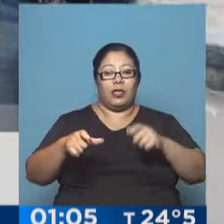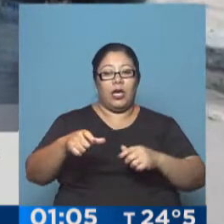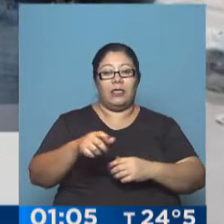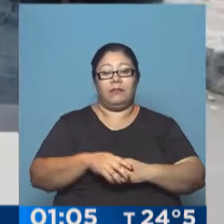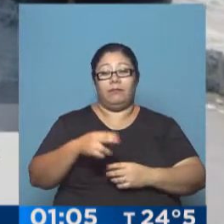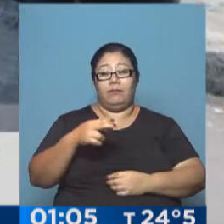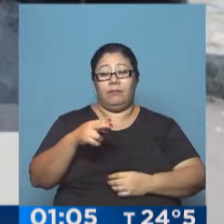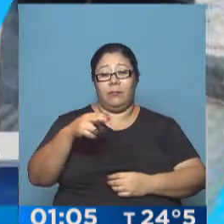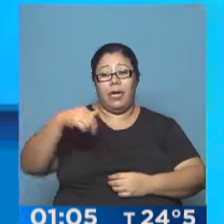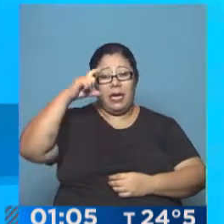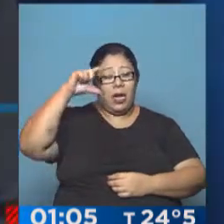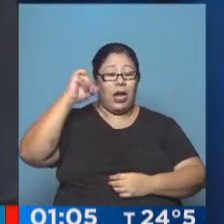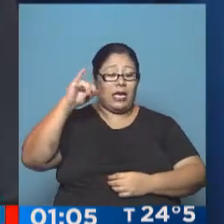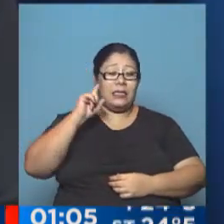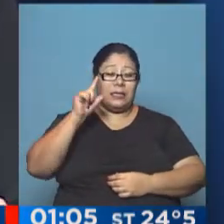accionar de estas bandas.